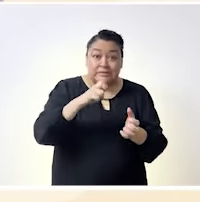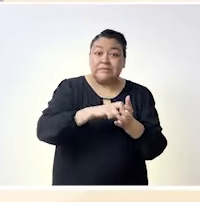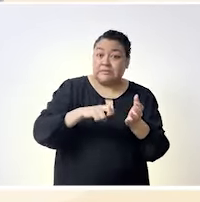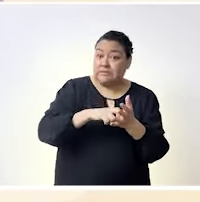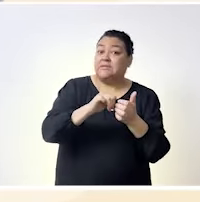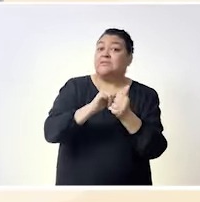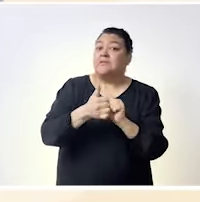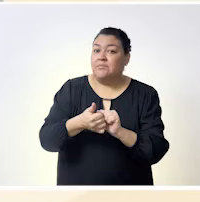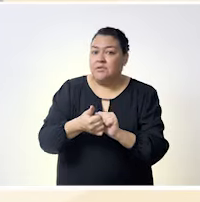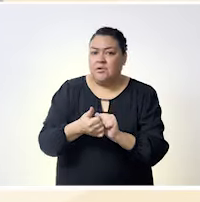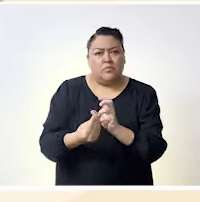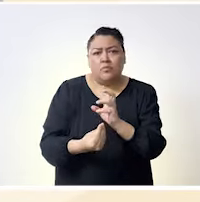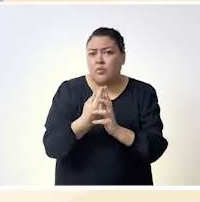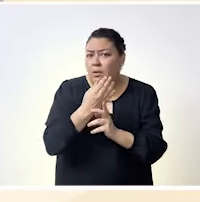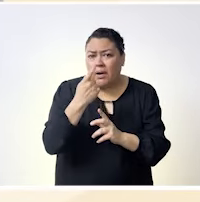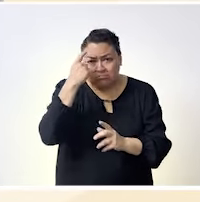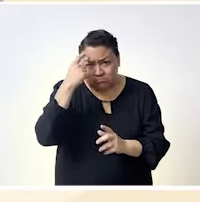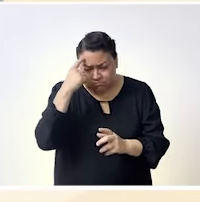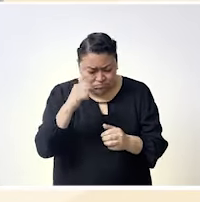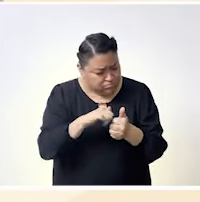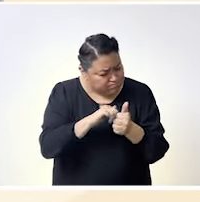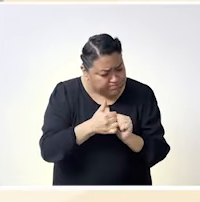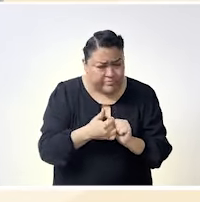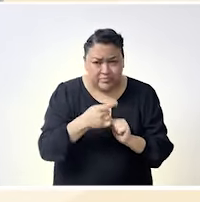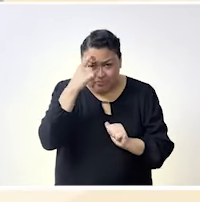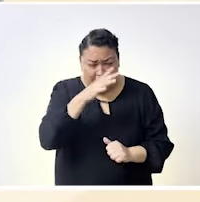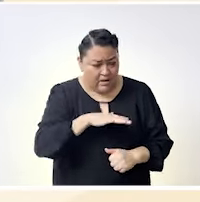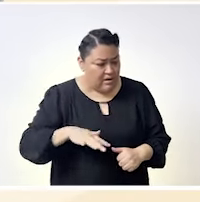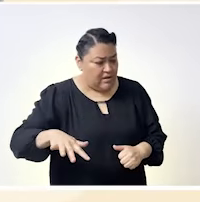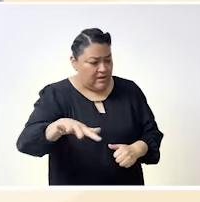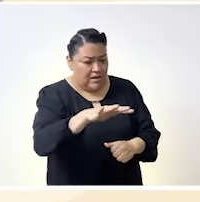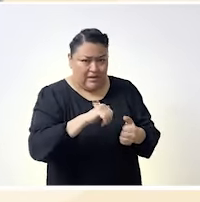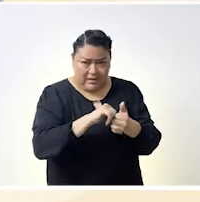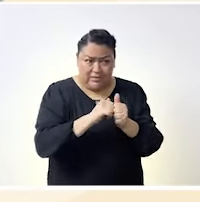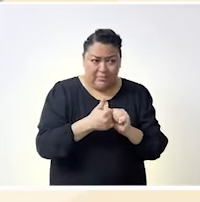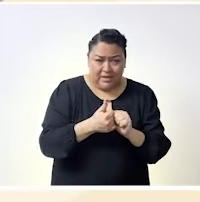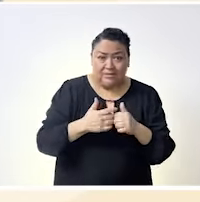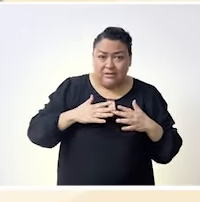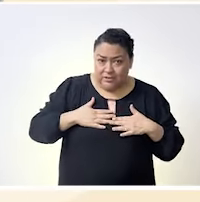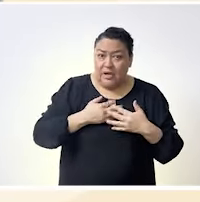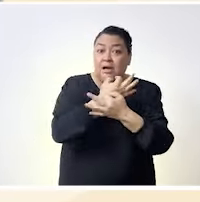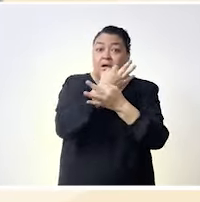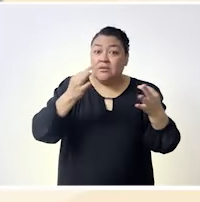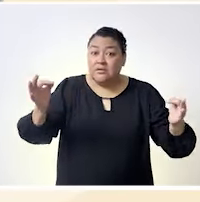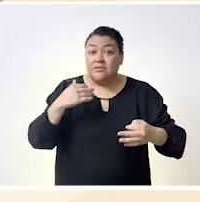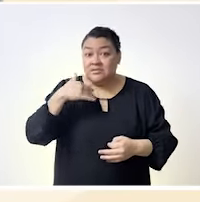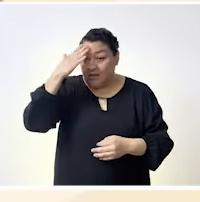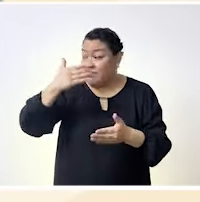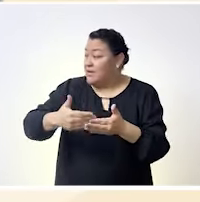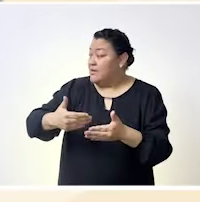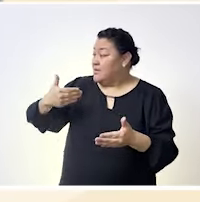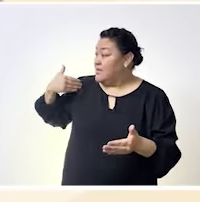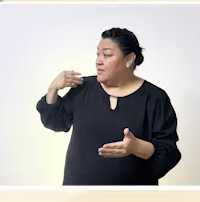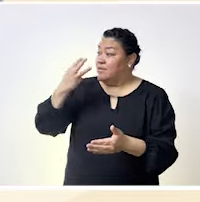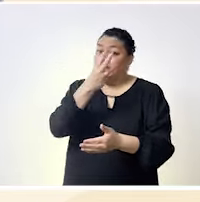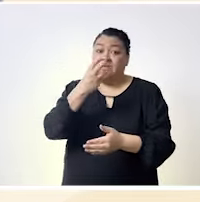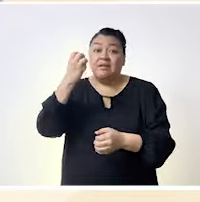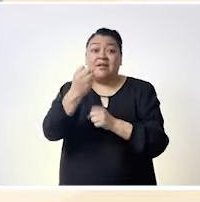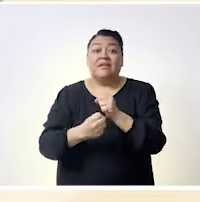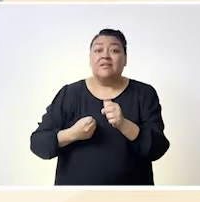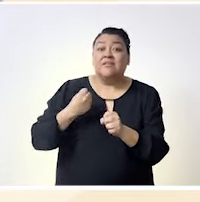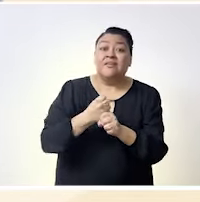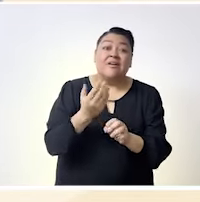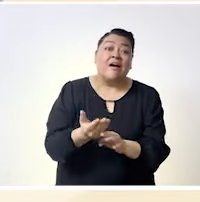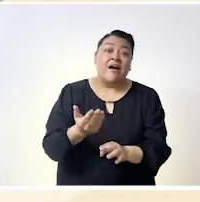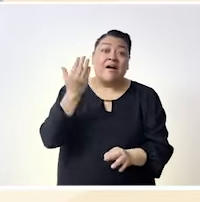construyendo una nueva sociedad no ya que pues bueno decirlo hay unas trescientos años atrás nada